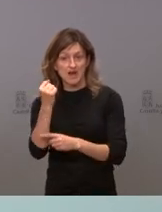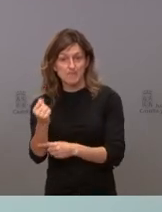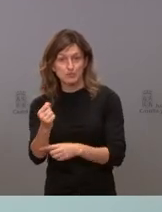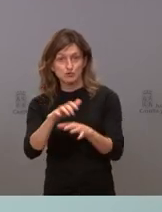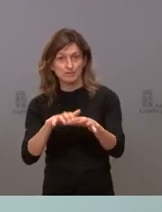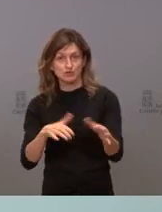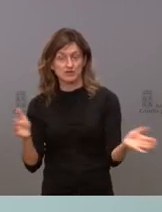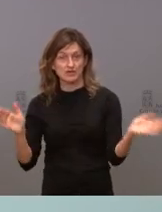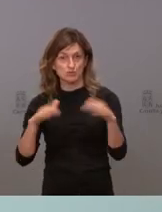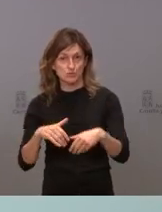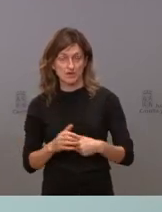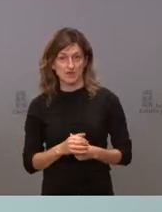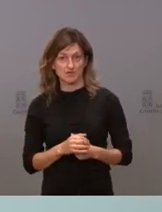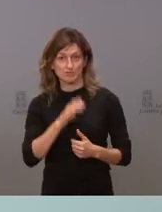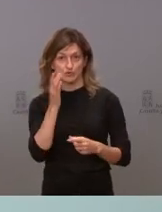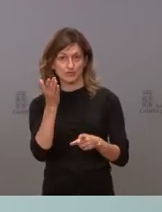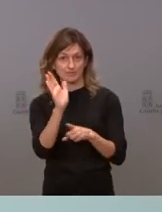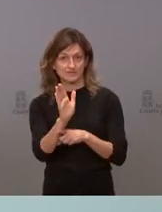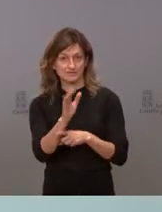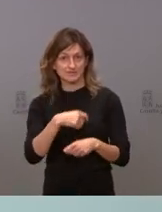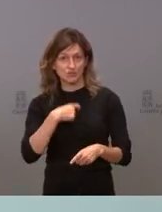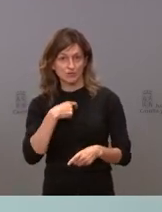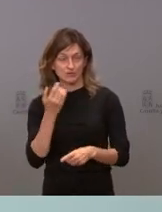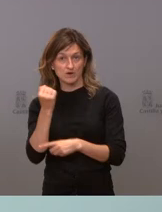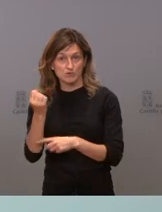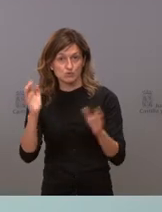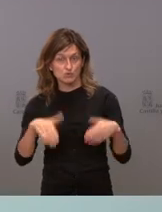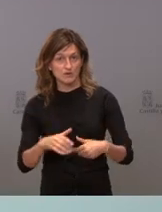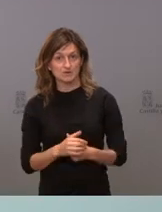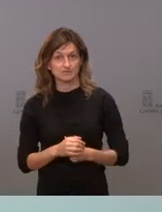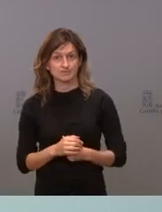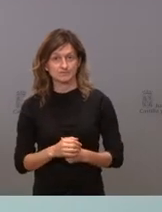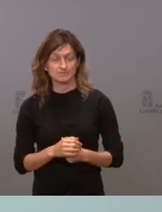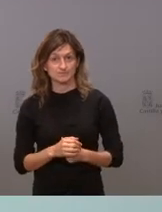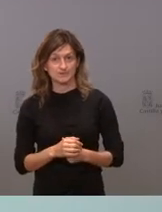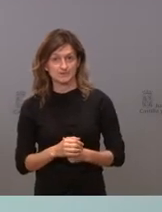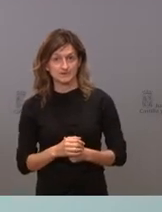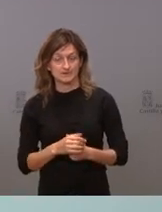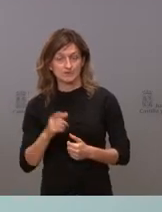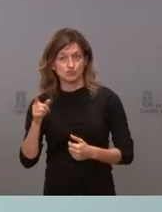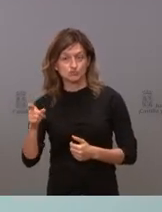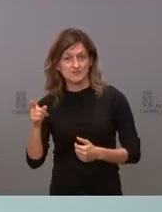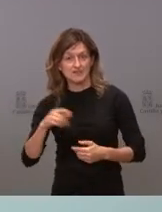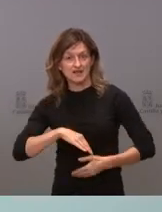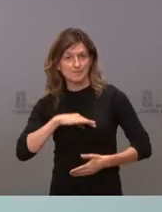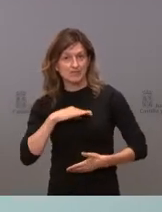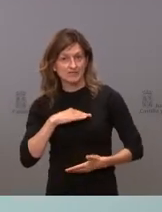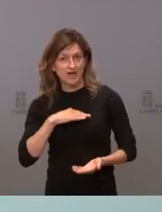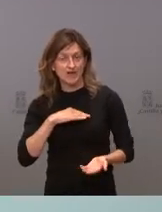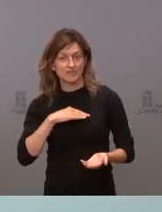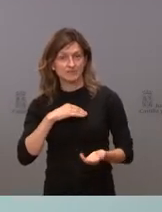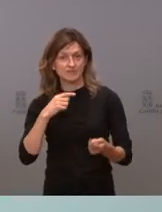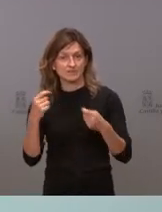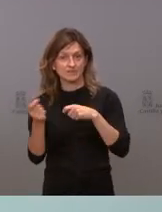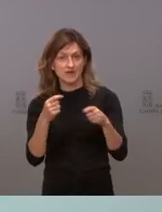mayoría de los representantes de los ciudadanos, de los legítimos representantes de los ciudadanos, porque usted no tiene capacidad de